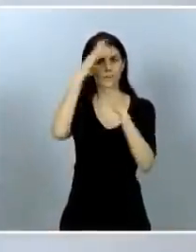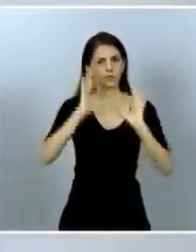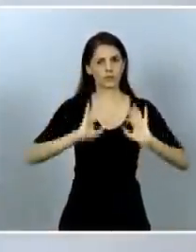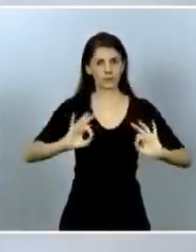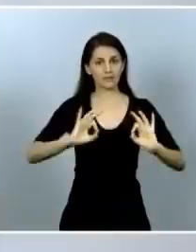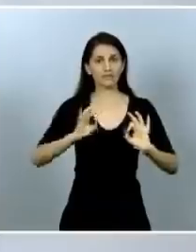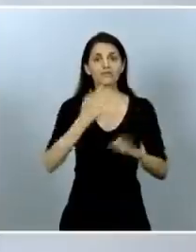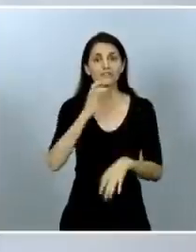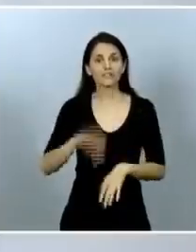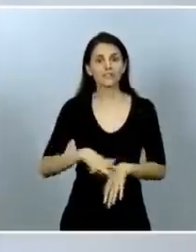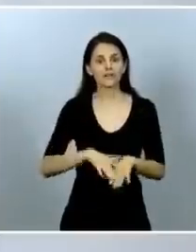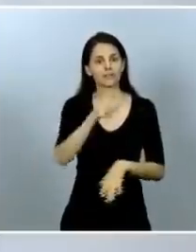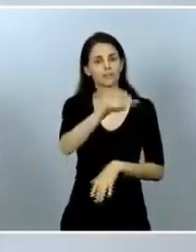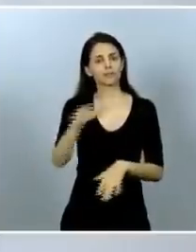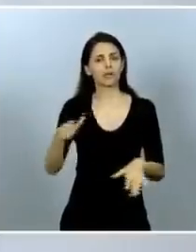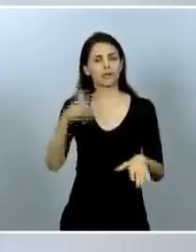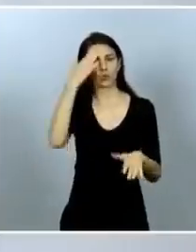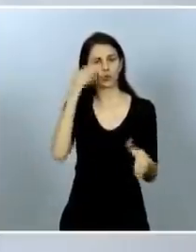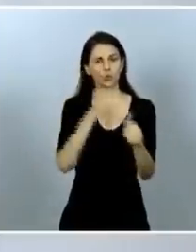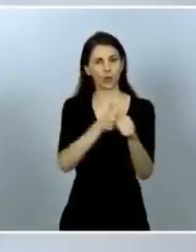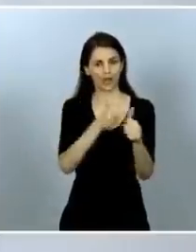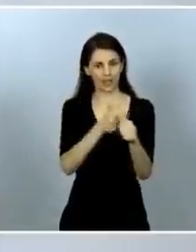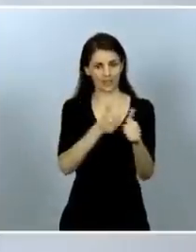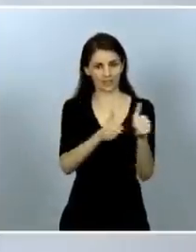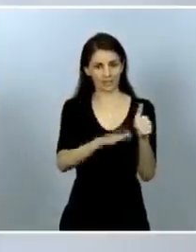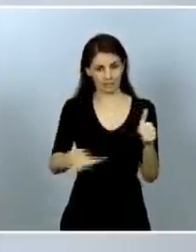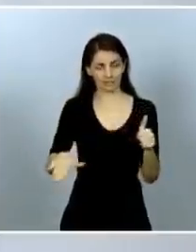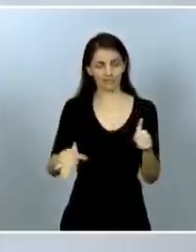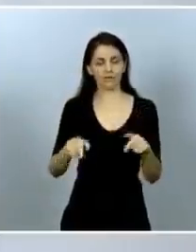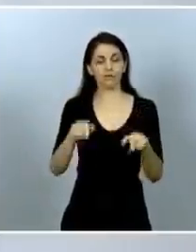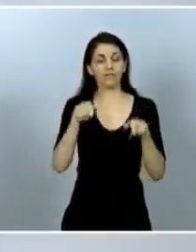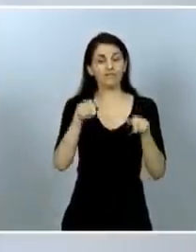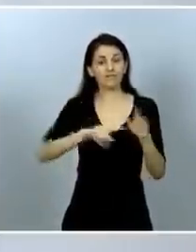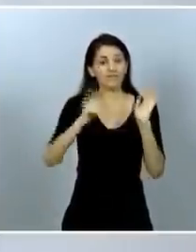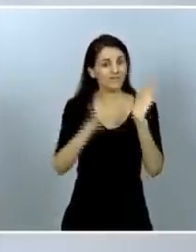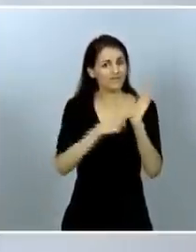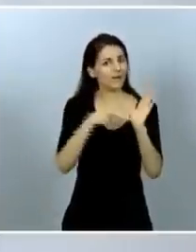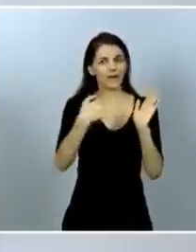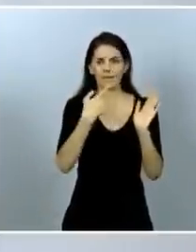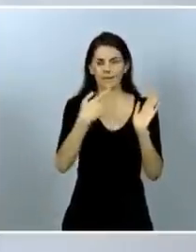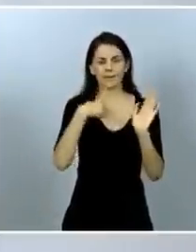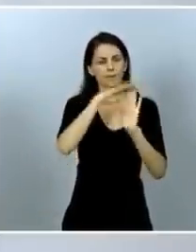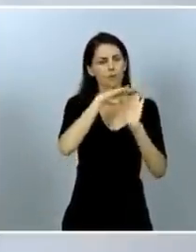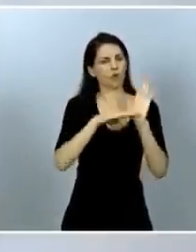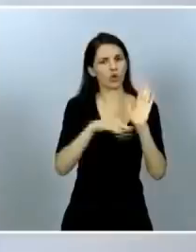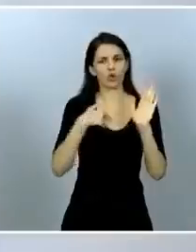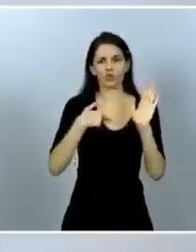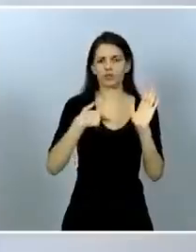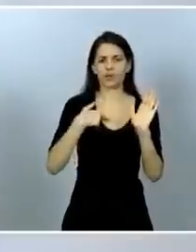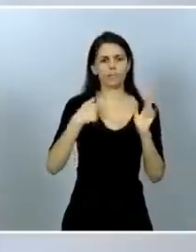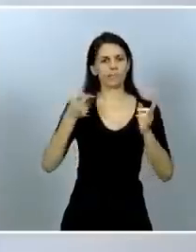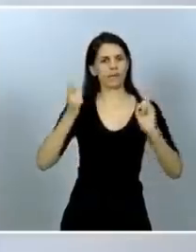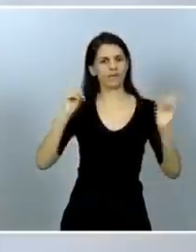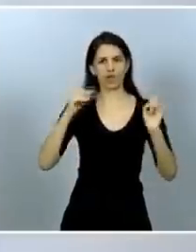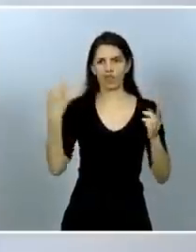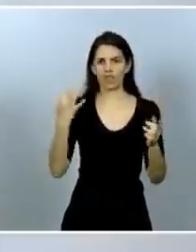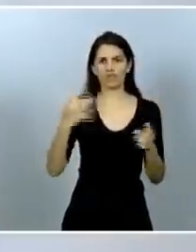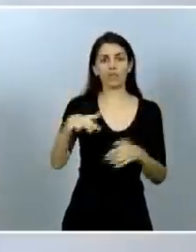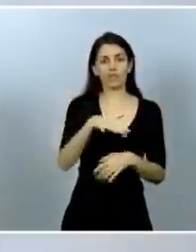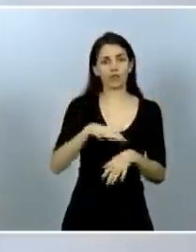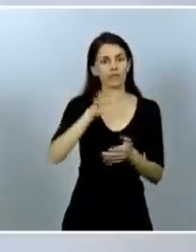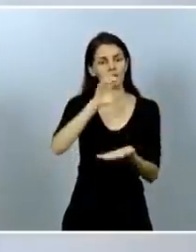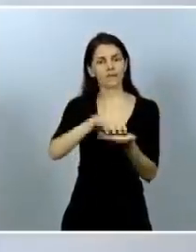tutelados. Esta ley integral establece la obligación de fijar protocolos de prevención en todos los centros de protección de menores, con